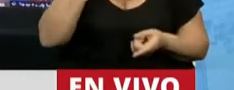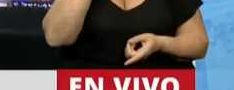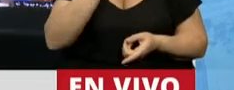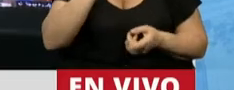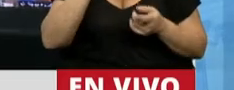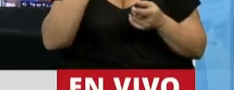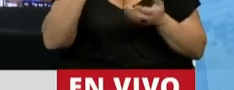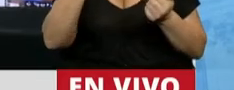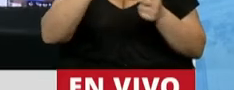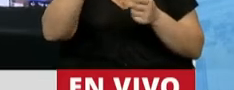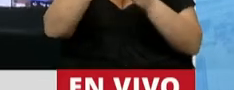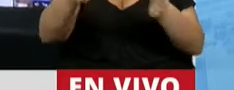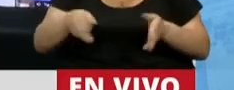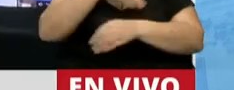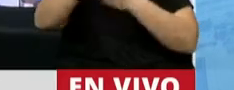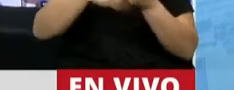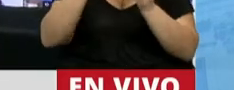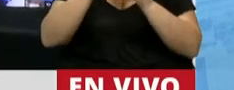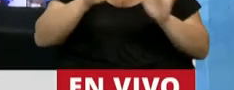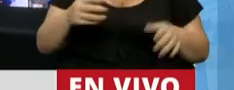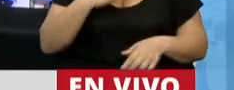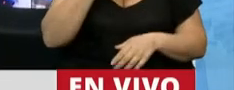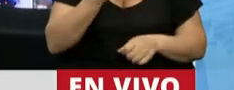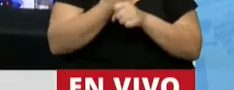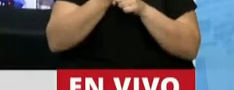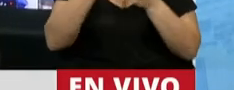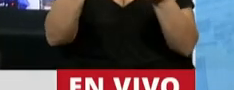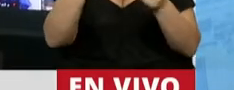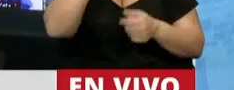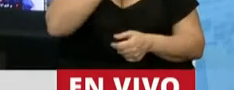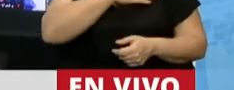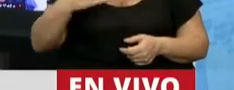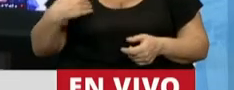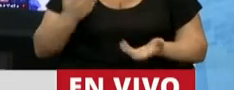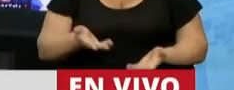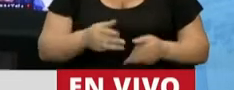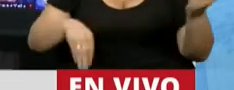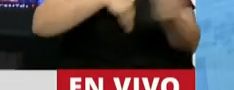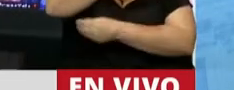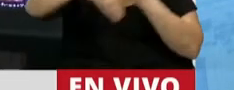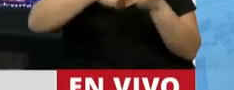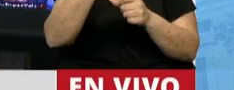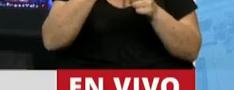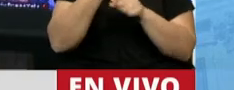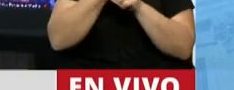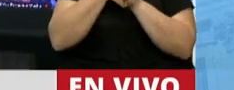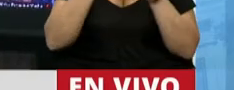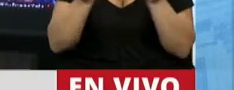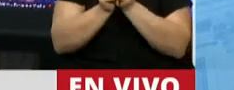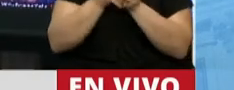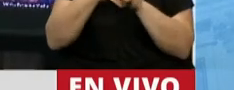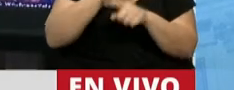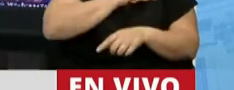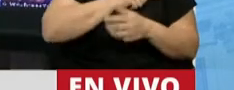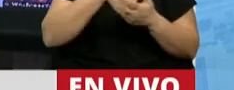de despedir a sus seres queridíos. Hijos sin poder dar el último adiós a sus padres. Familias impedidas de acompañarse en el dolor.